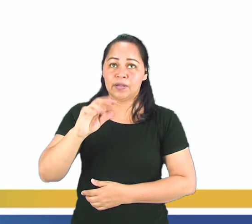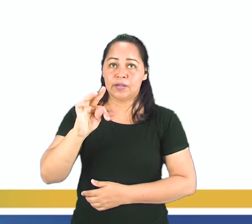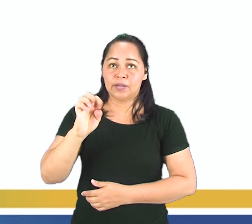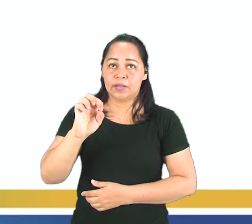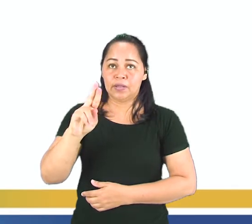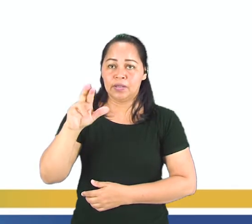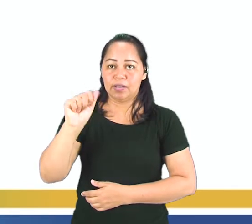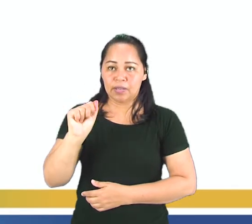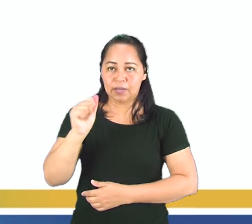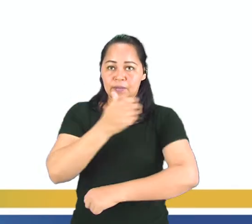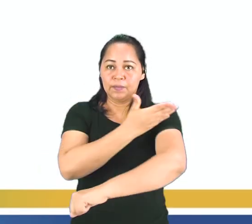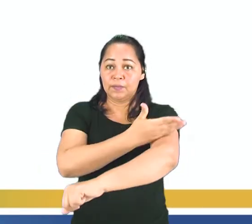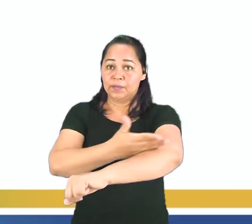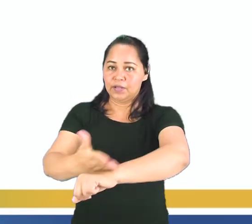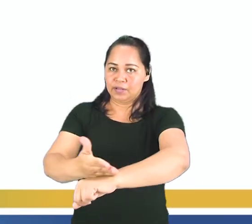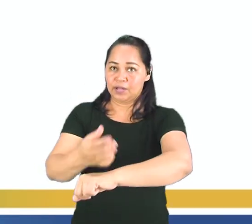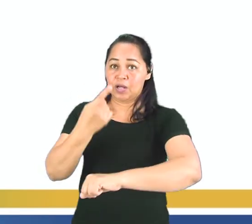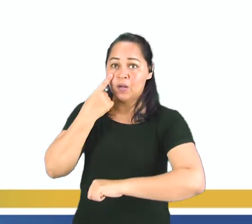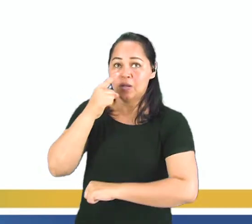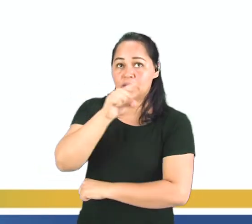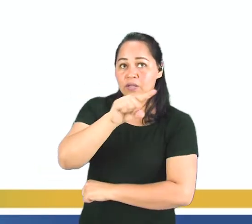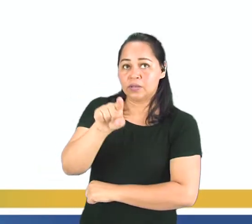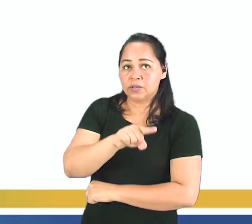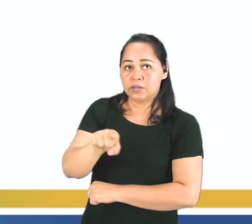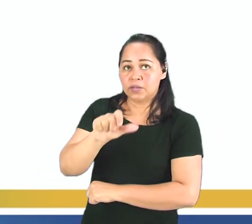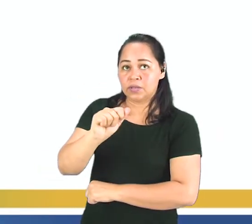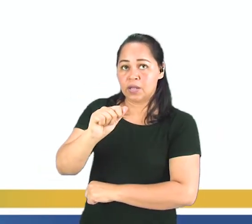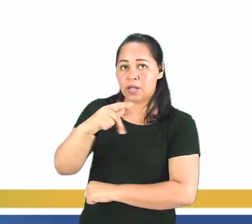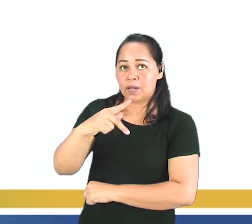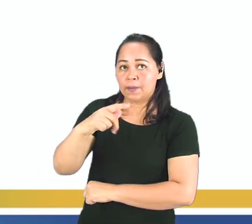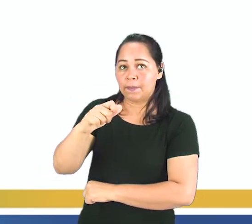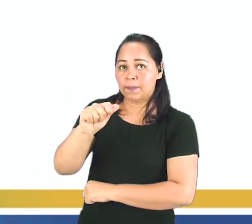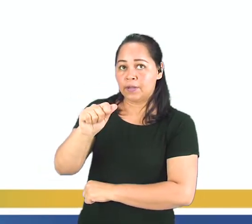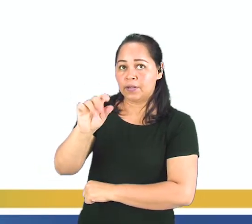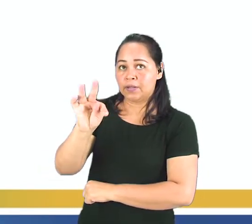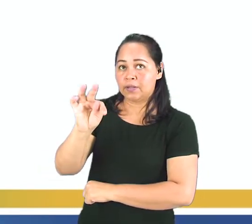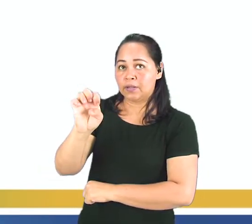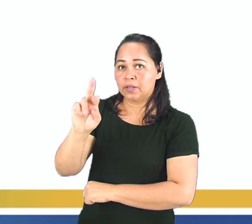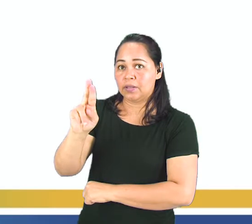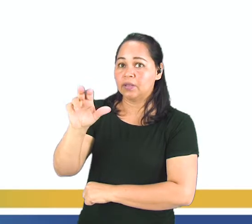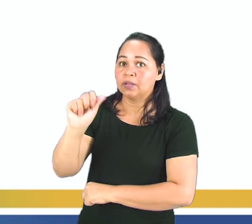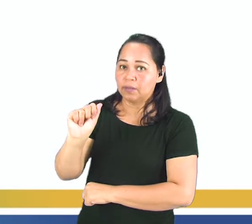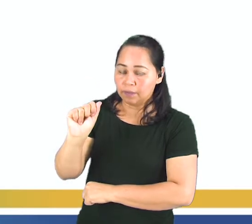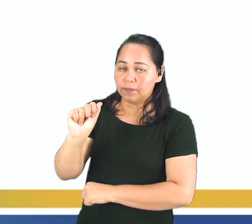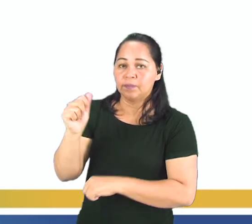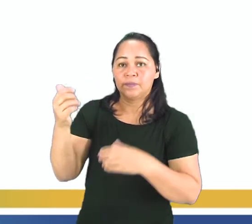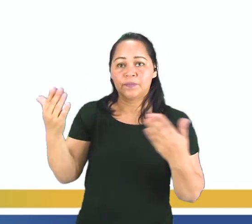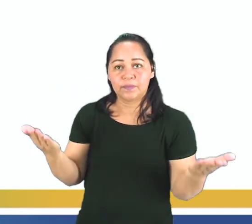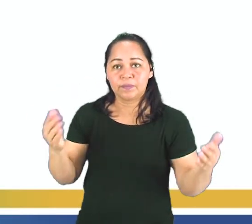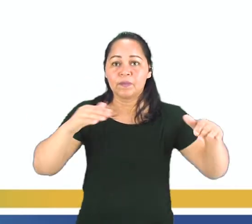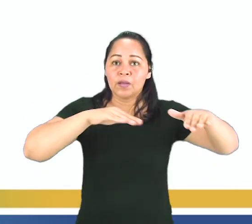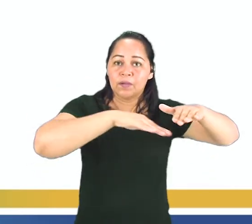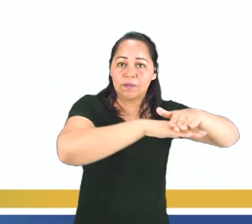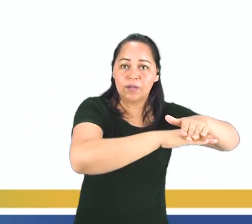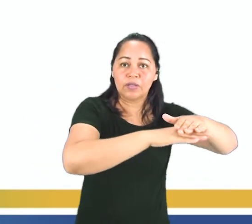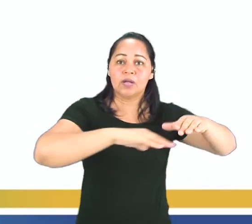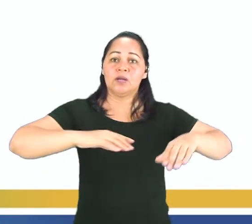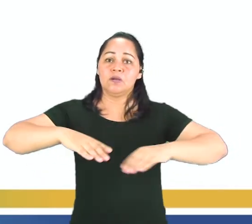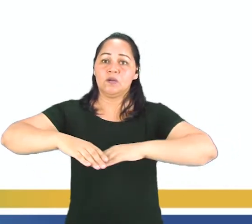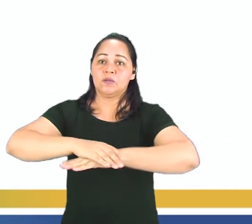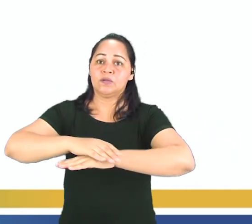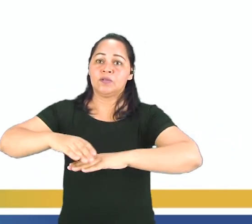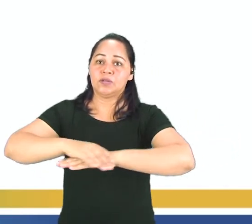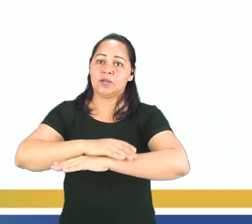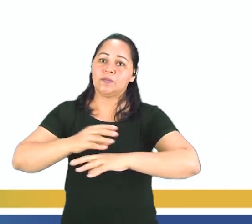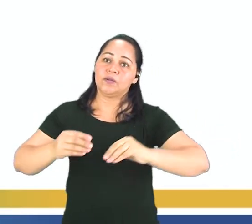zapatos. Olha a pronuncia dos E, gente. Zapatera. Zapatos. ¿Está bien? ¿Para qué que serve, gente? Para guardar los zapatos. Por